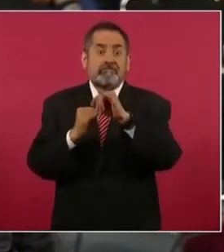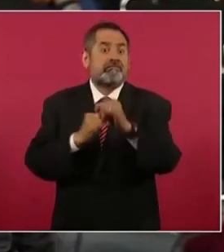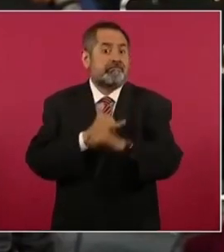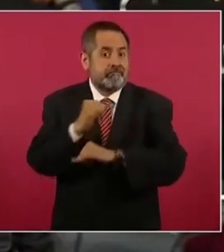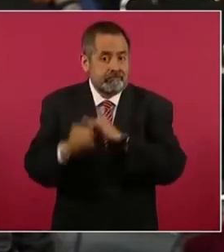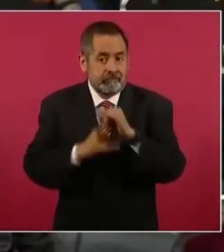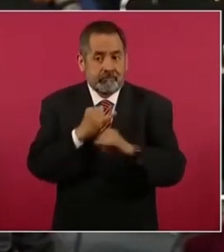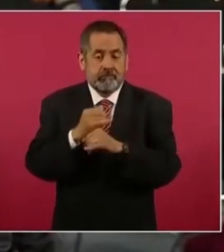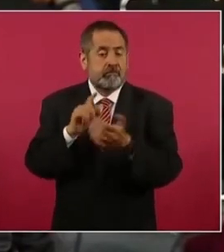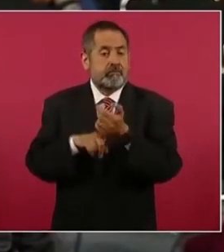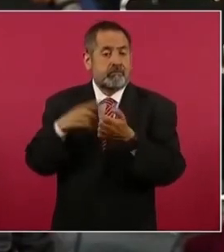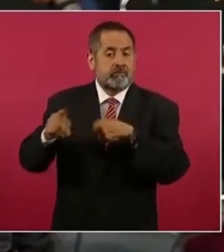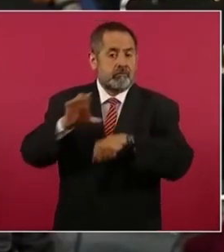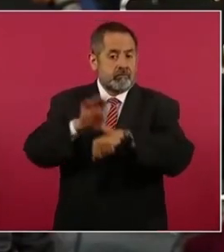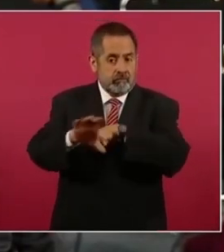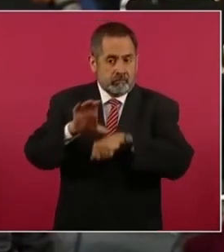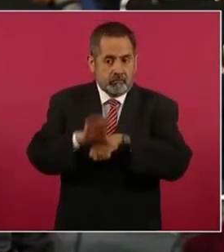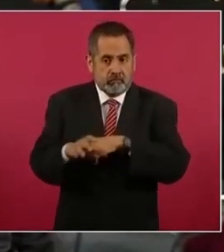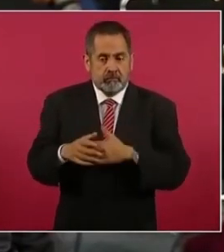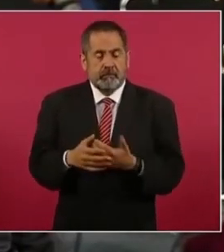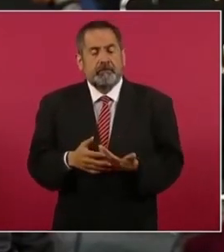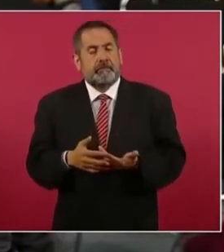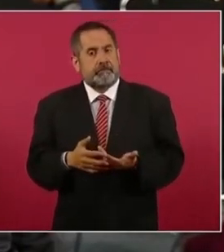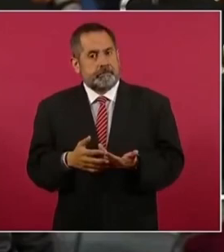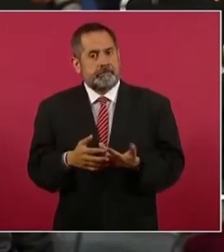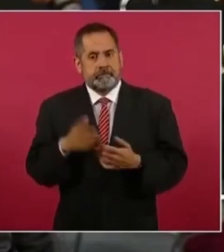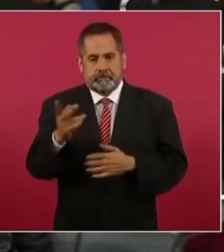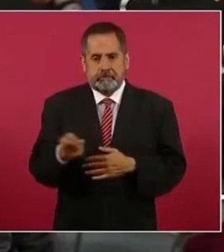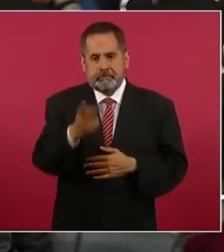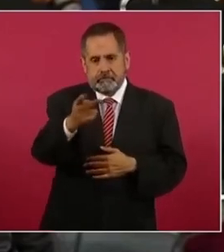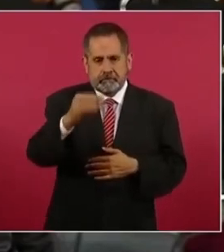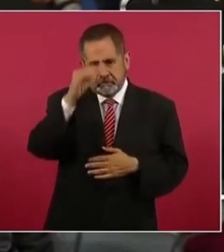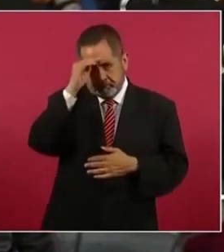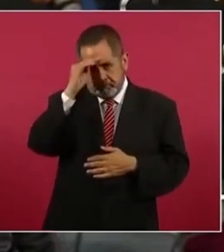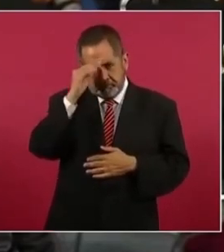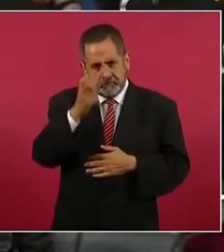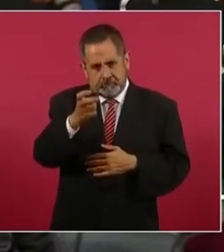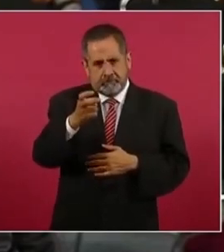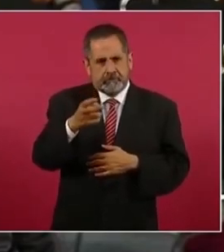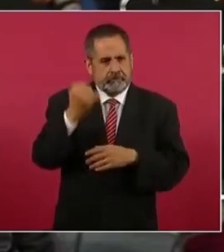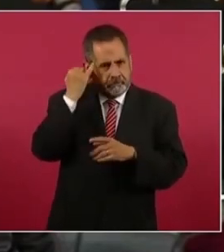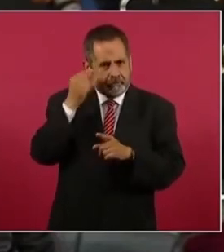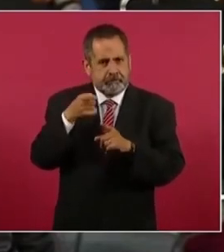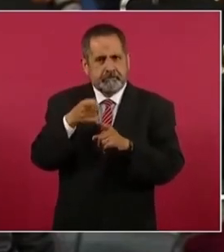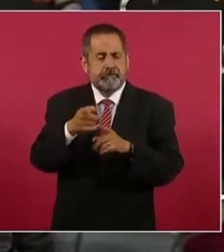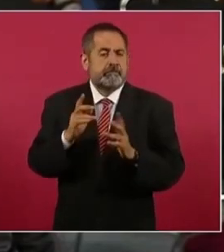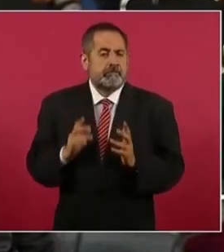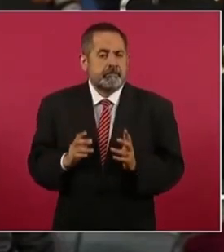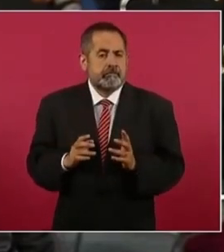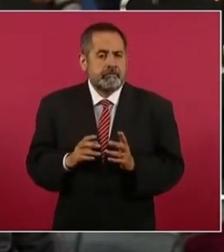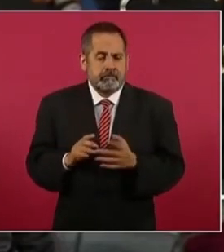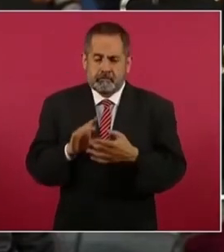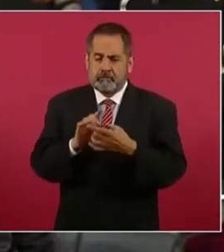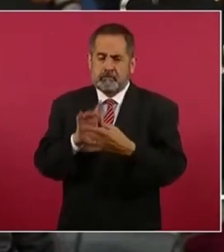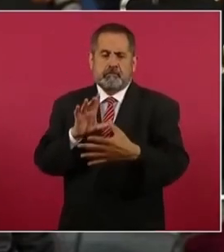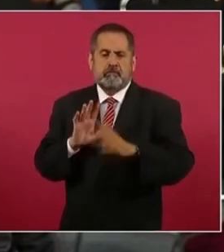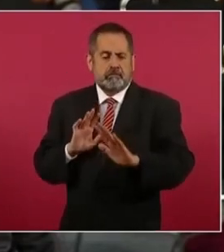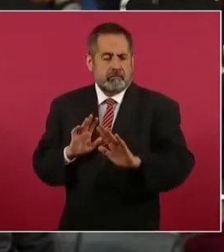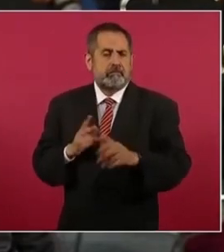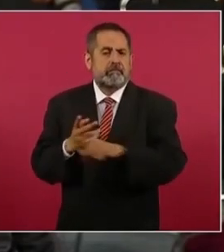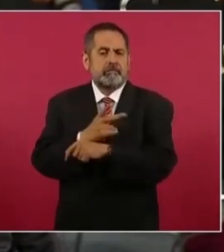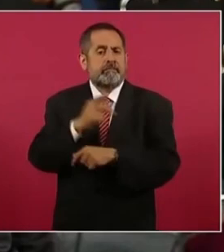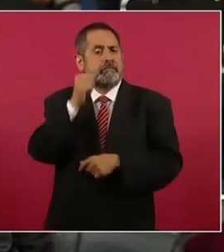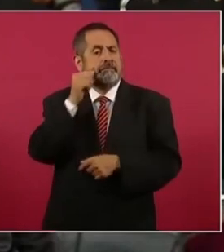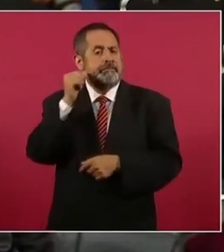colombianos. Entonces, preguntarle, presidente, pues sobre este deslinde que debe de haber, ayer también lo